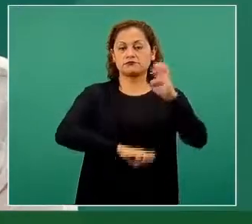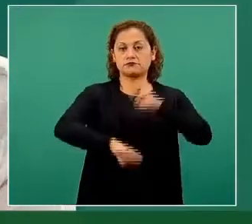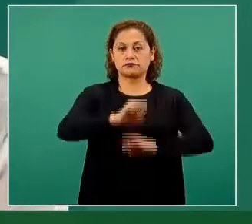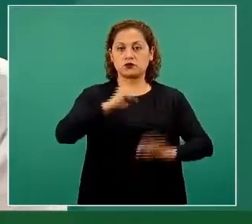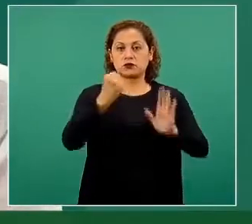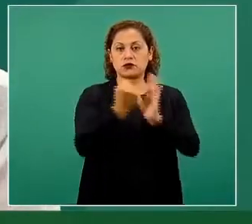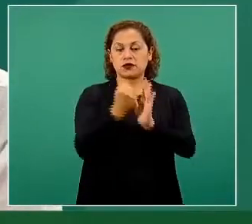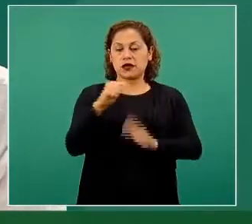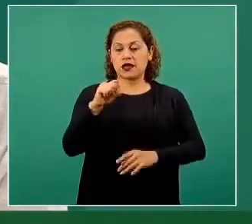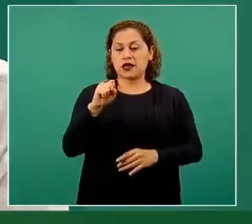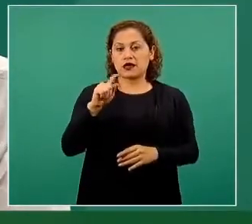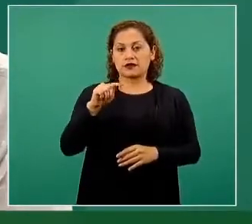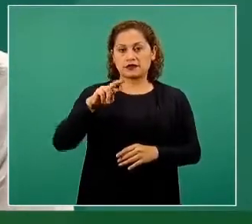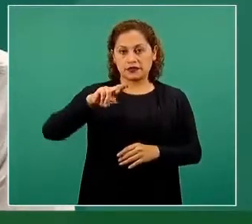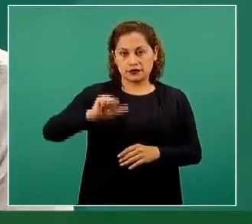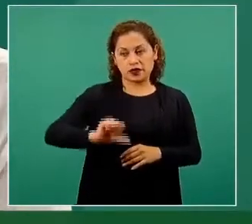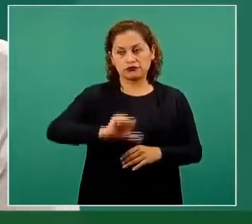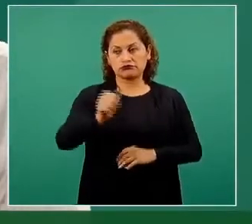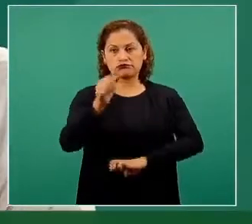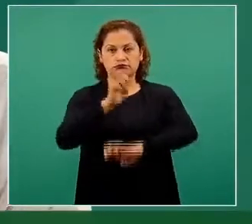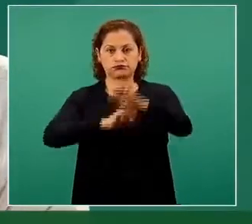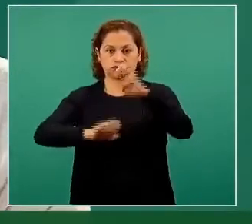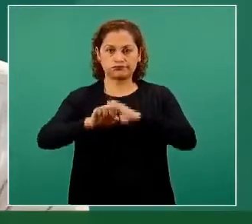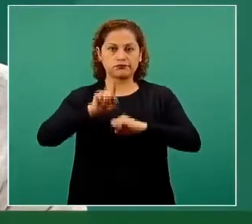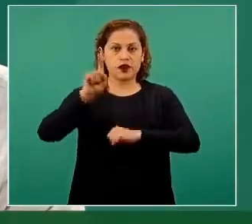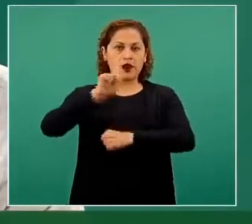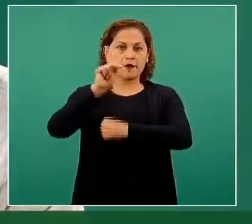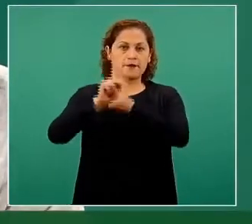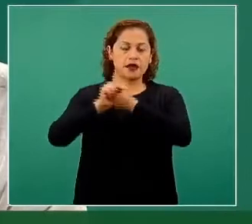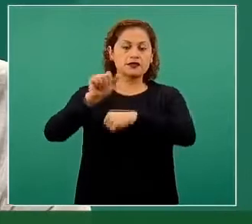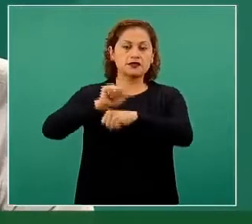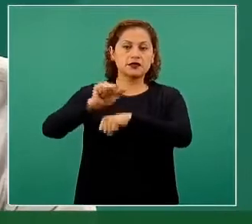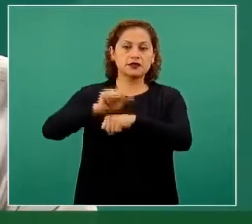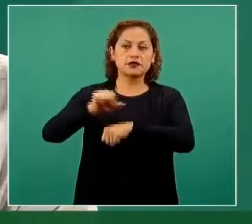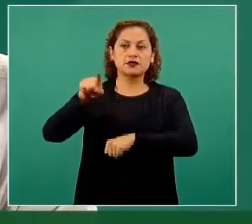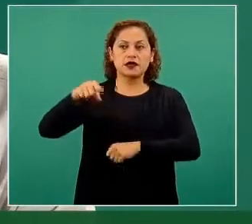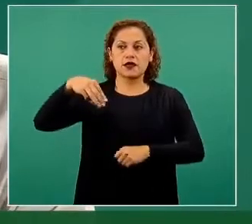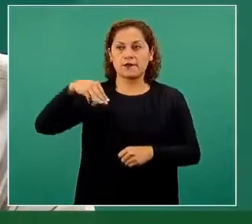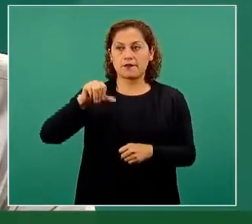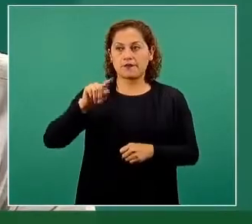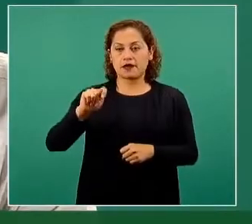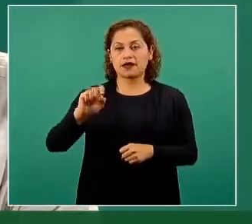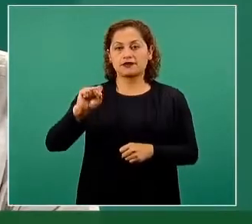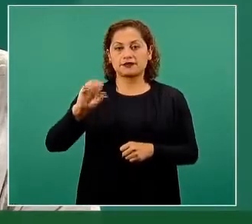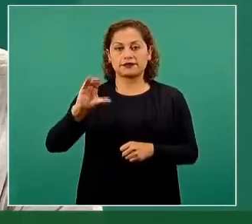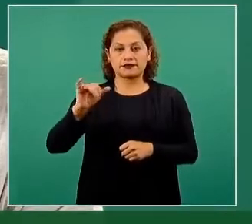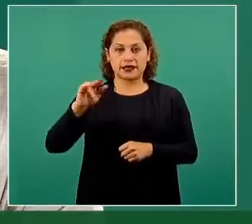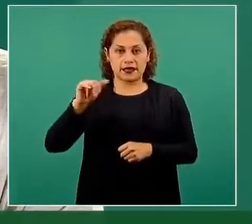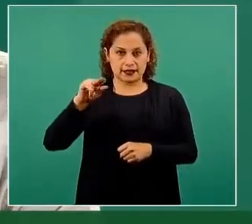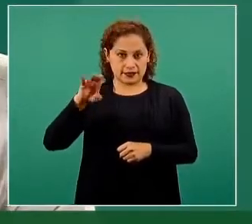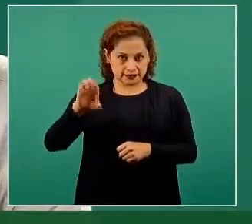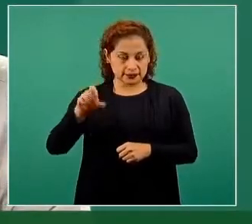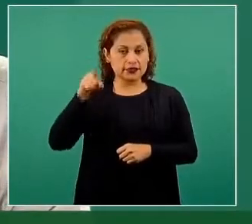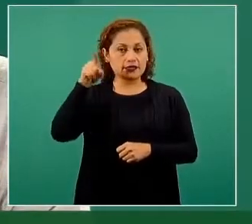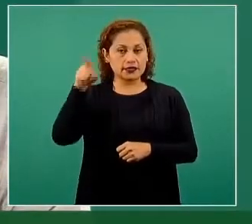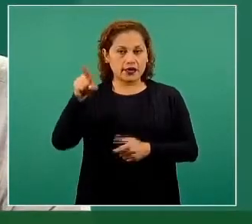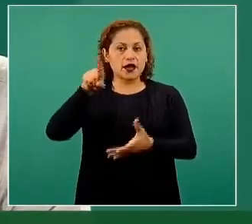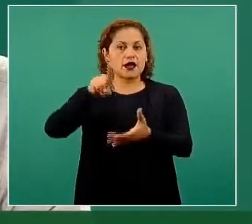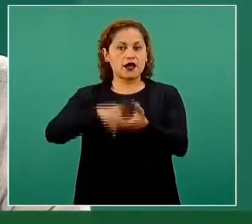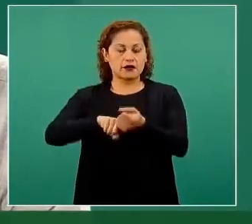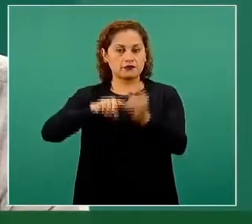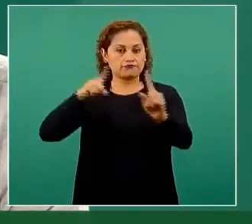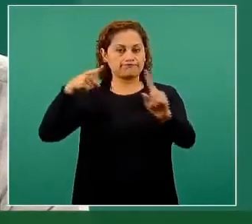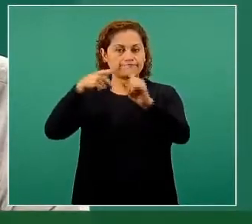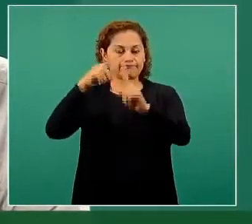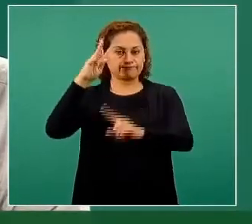participan otras empresas privadas. En Argentina, la empresa MAP Science, que está en un conglomerado de biotecnología